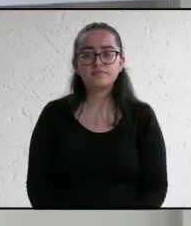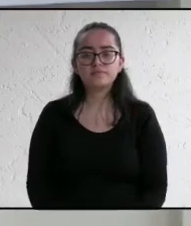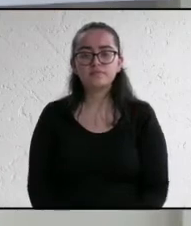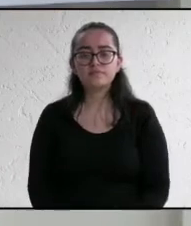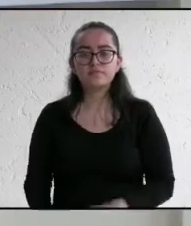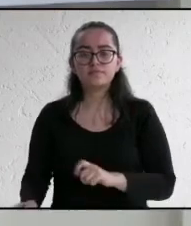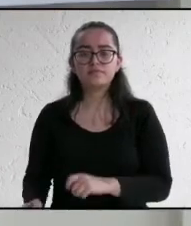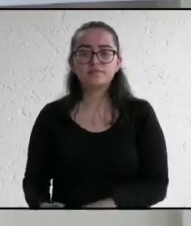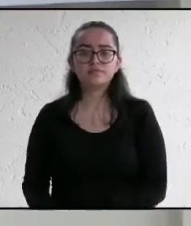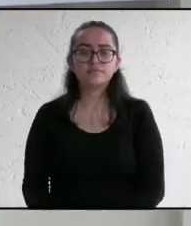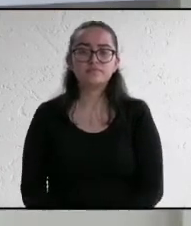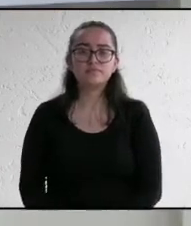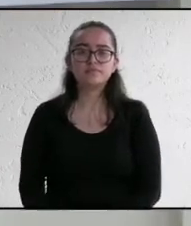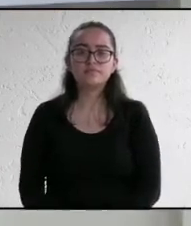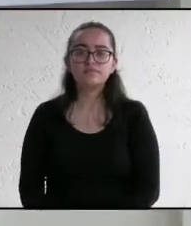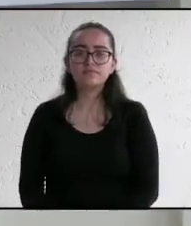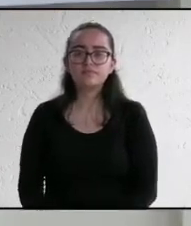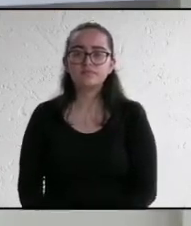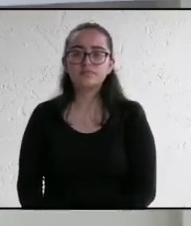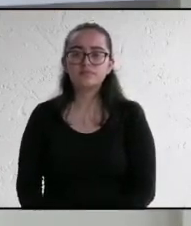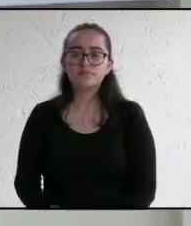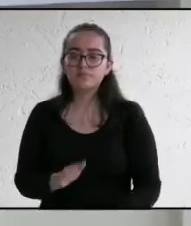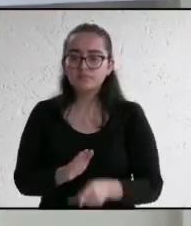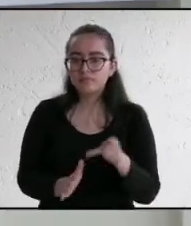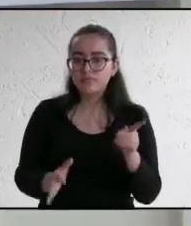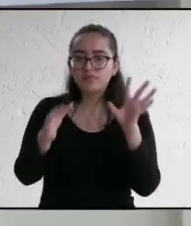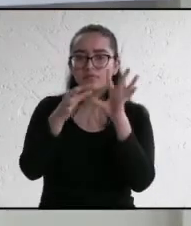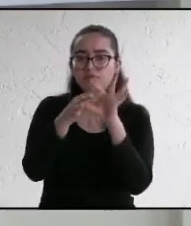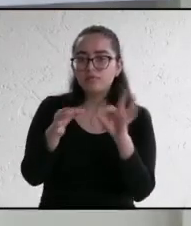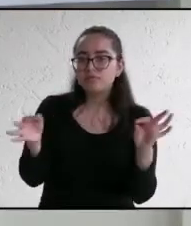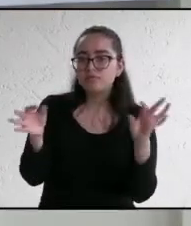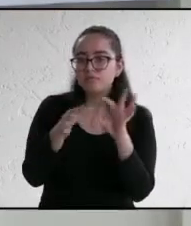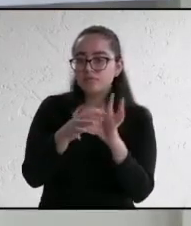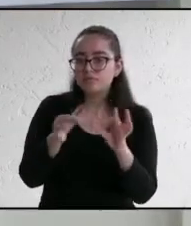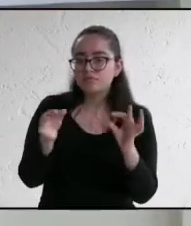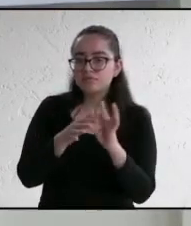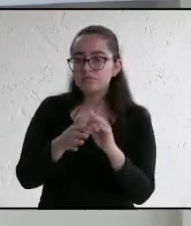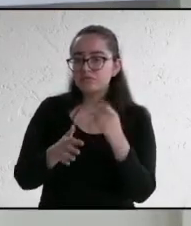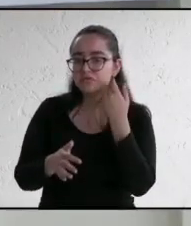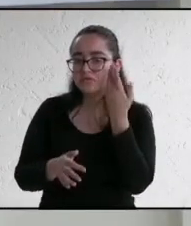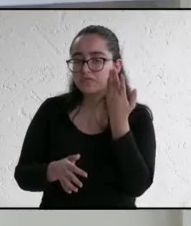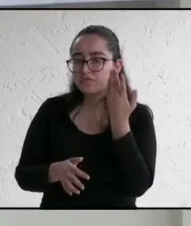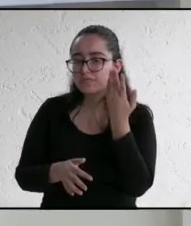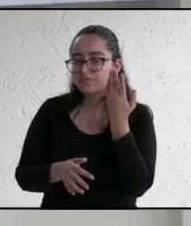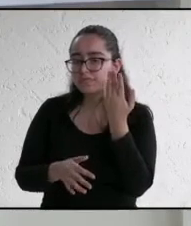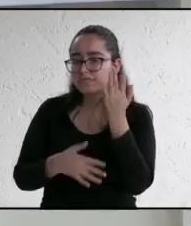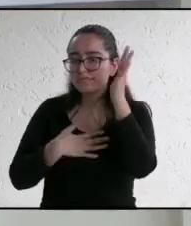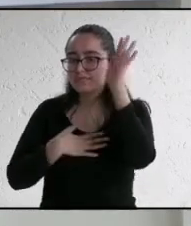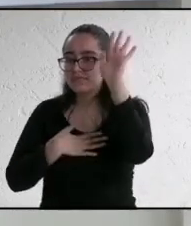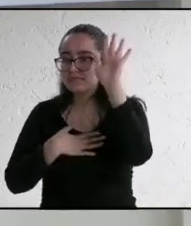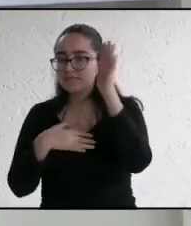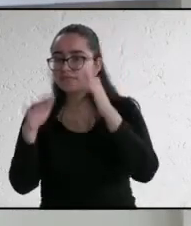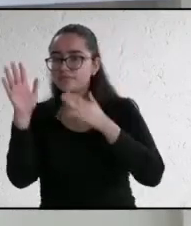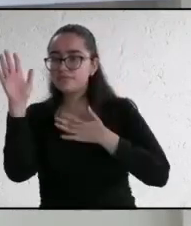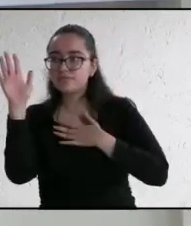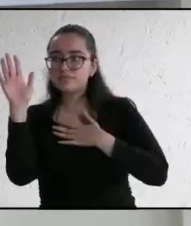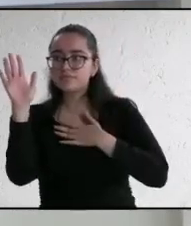Continuamos con la siguiente ronda de contraréplicas. Los candidatos que desean participar, por favor, levanten la mano.